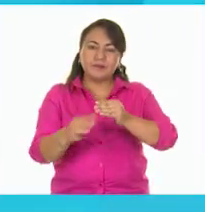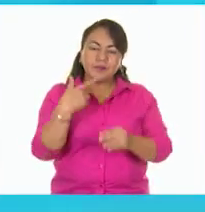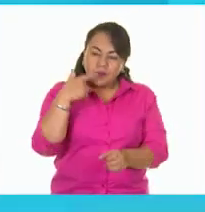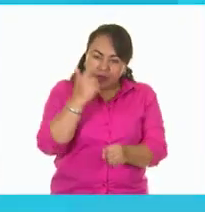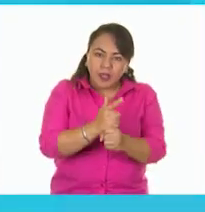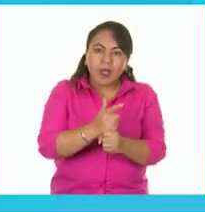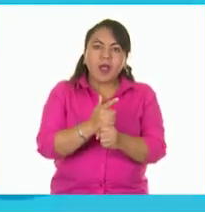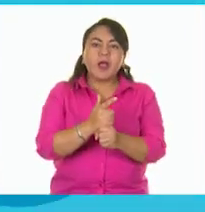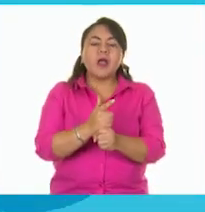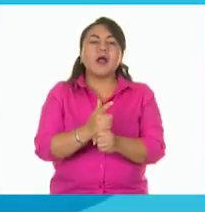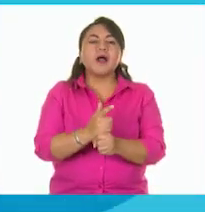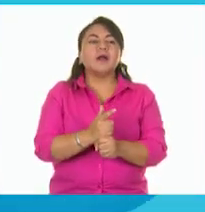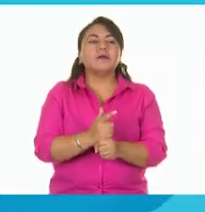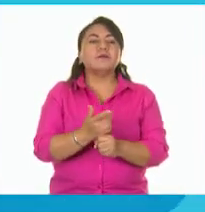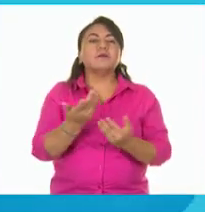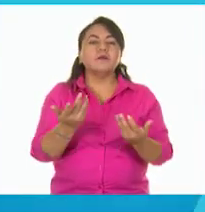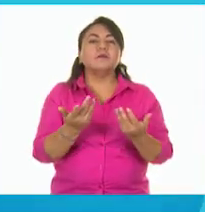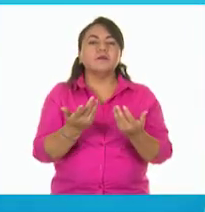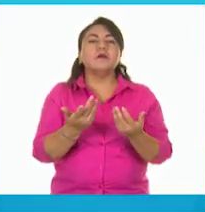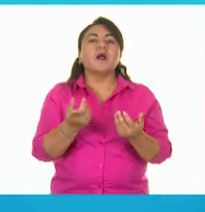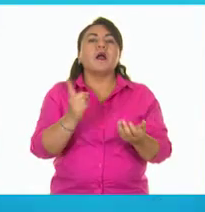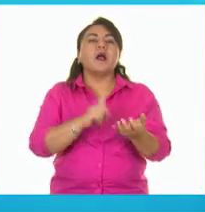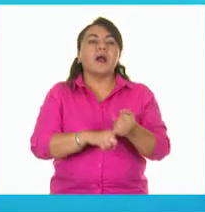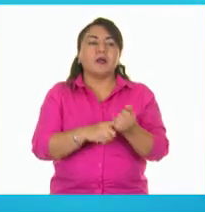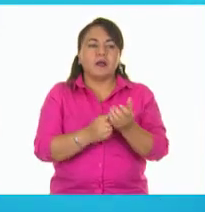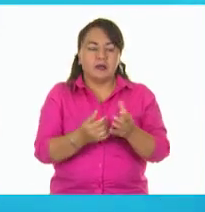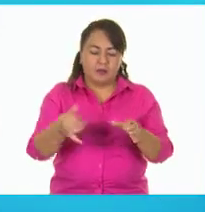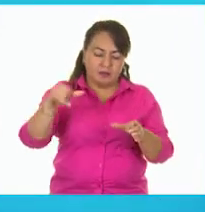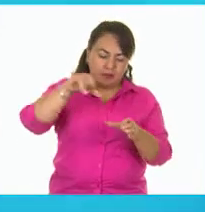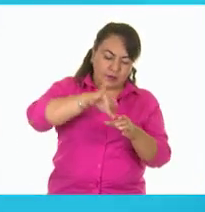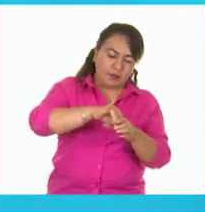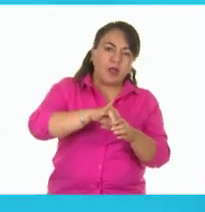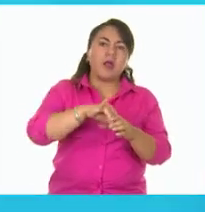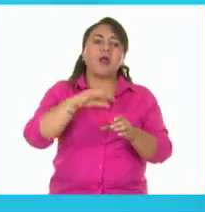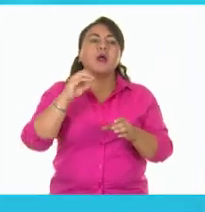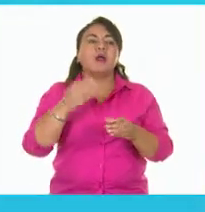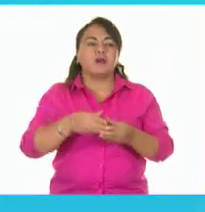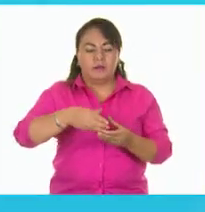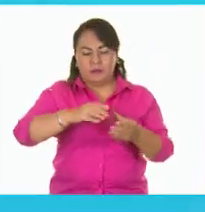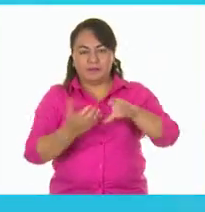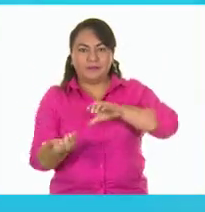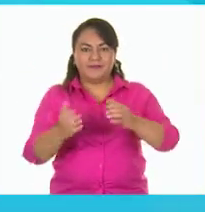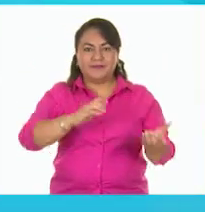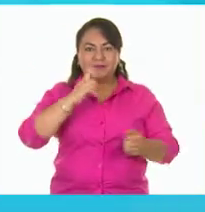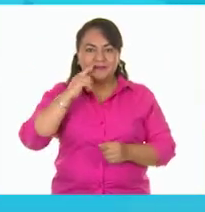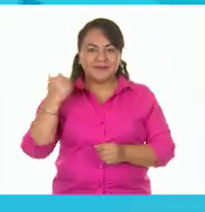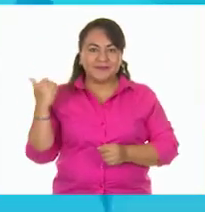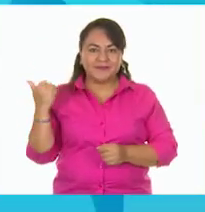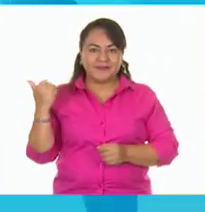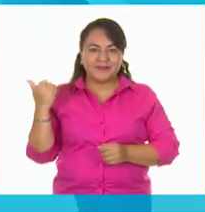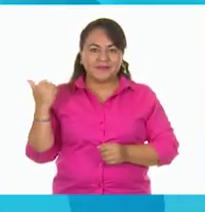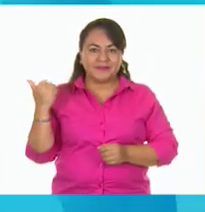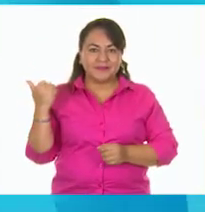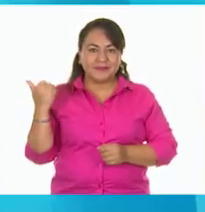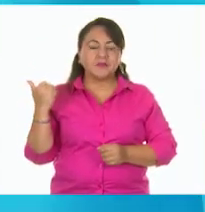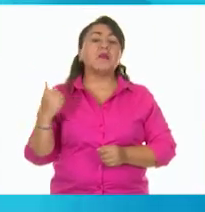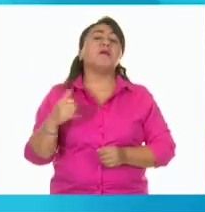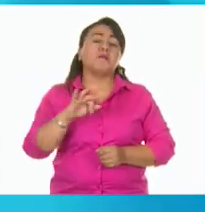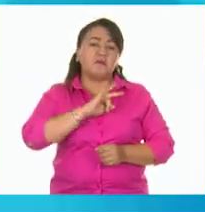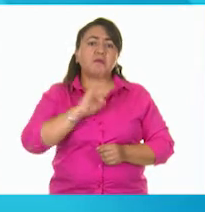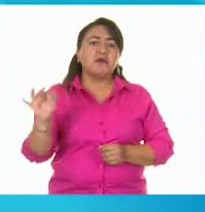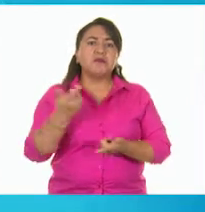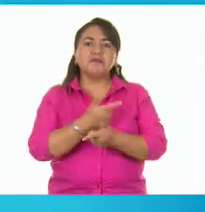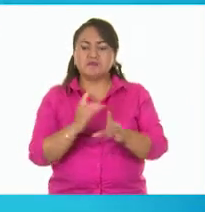porque está dentro de un contenido o dentro de un recipiente. Y se puede